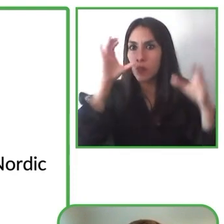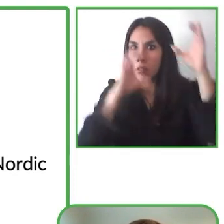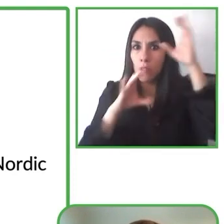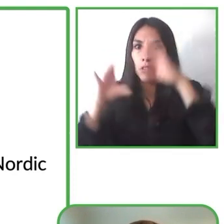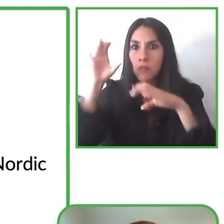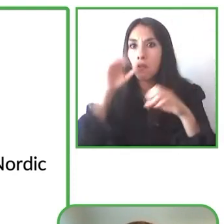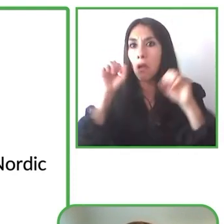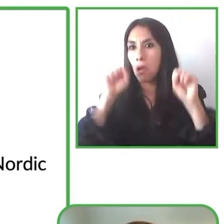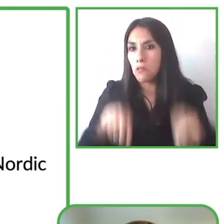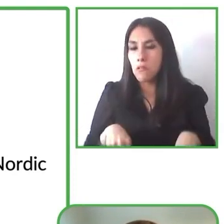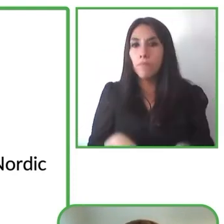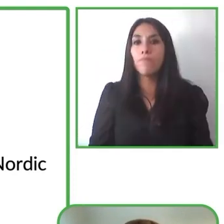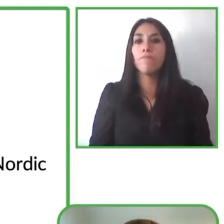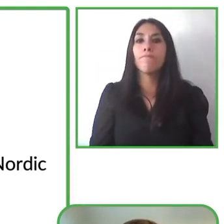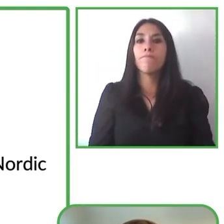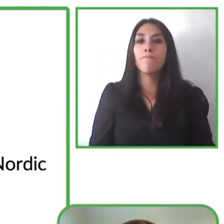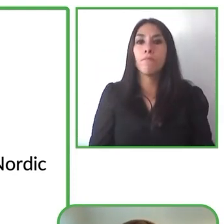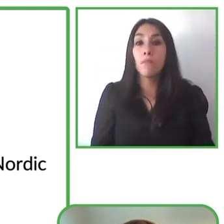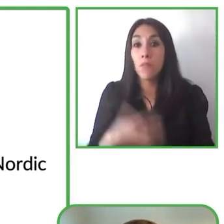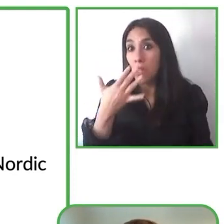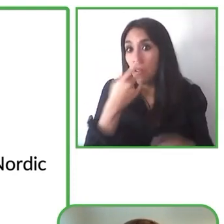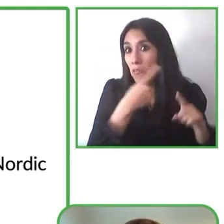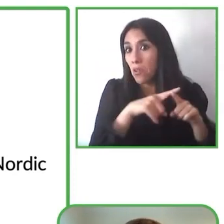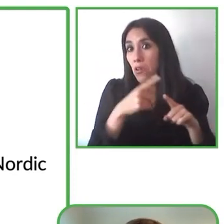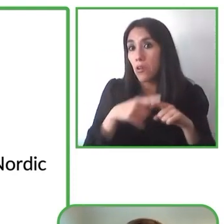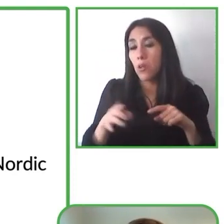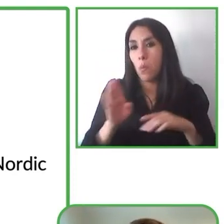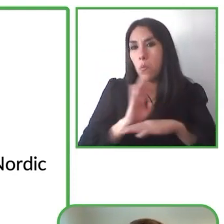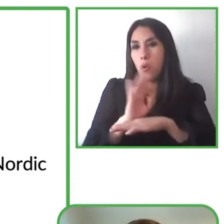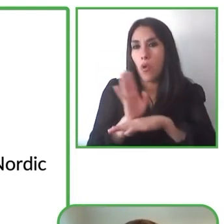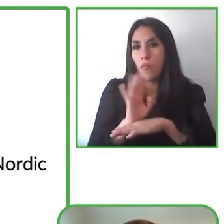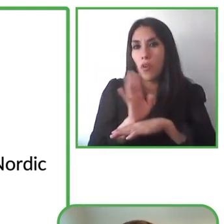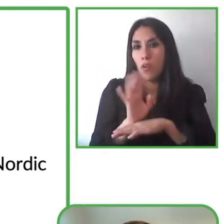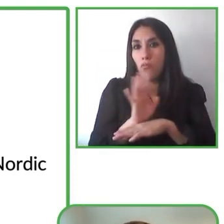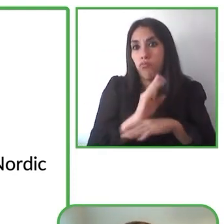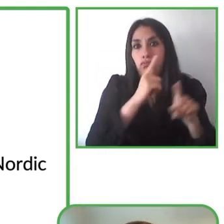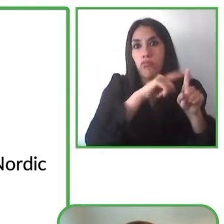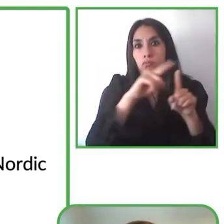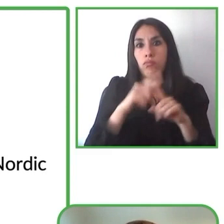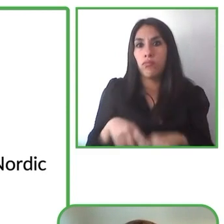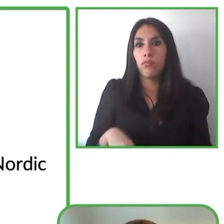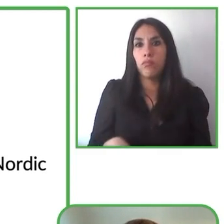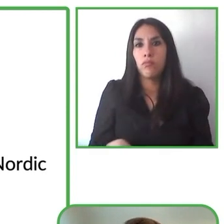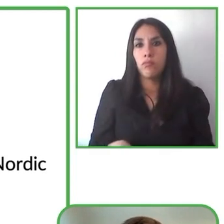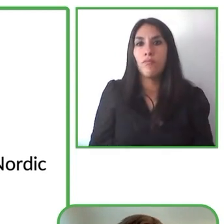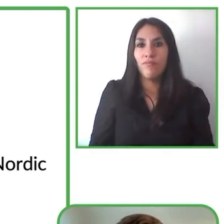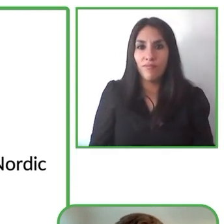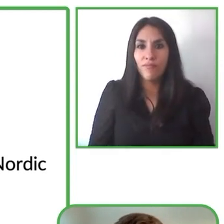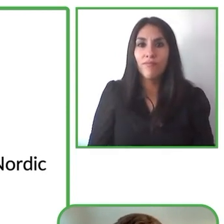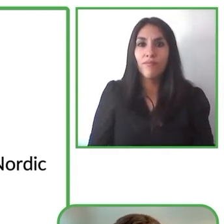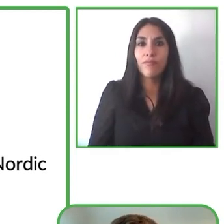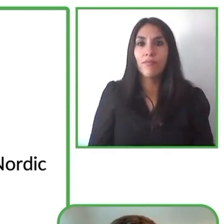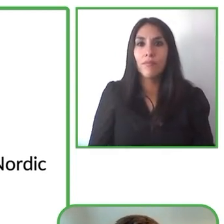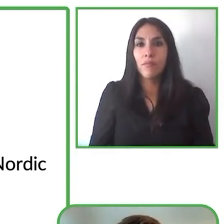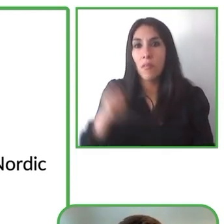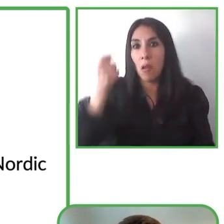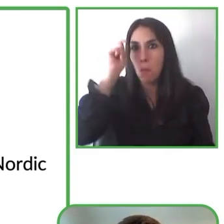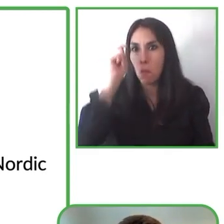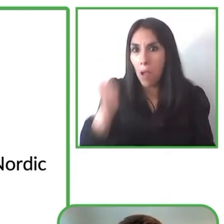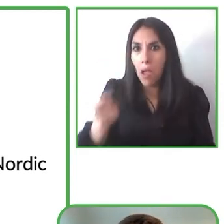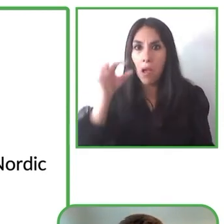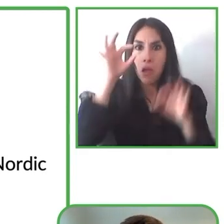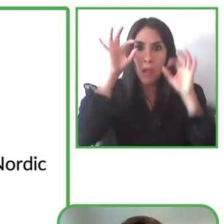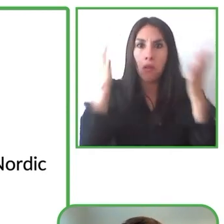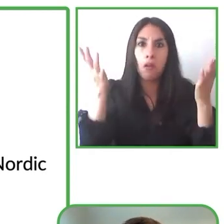puede buscar Harry Potter James Bond algo así y cuando empiezas la película en tu televisor o como sea